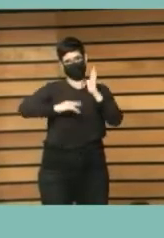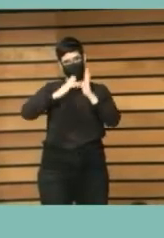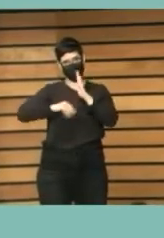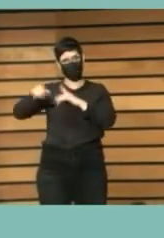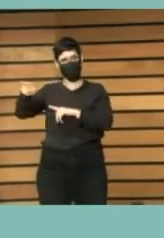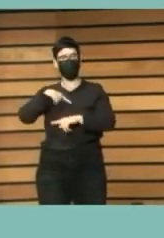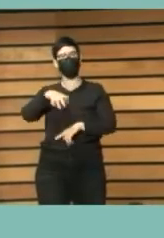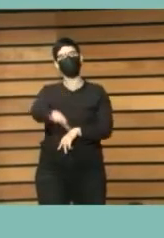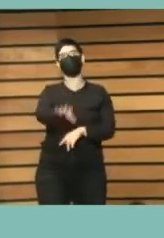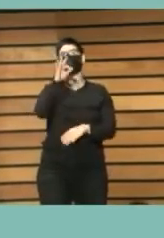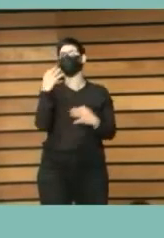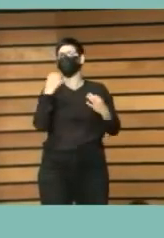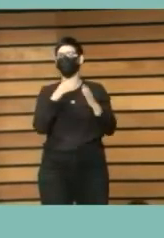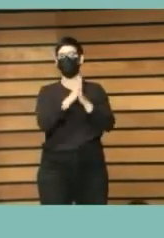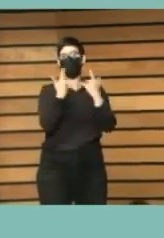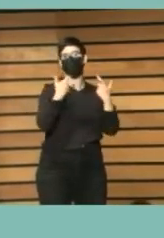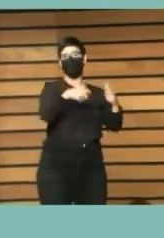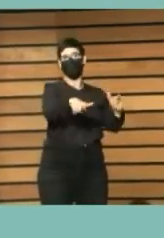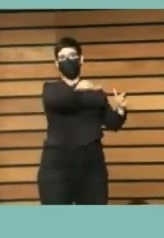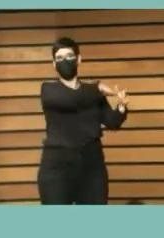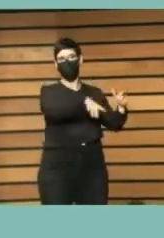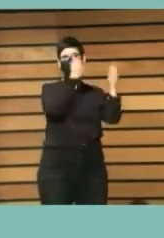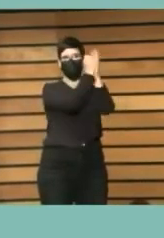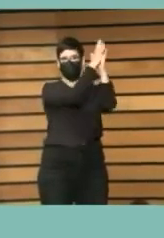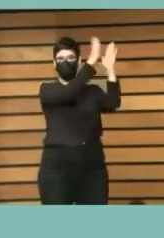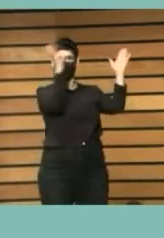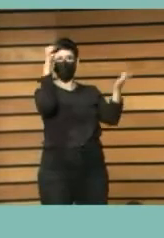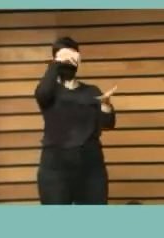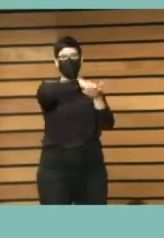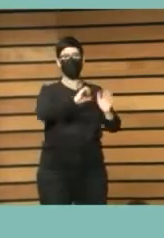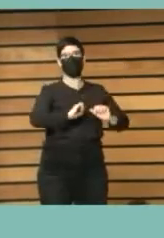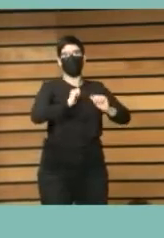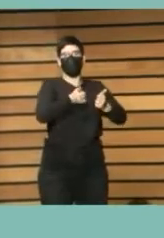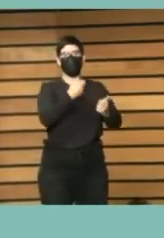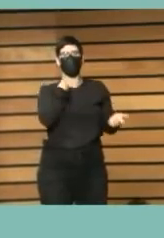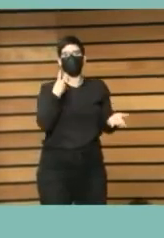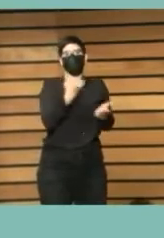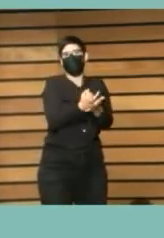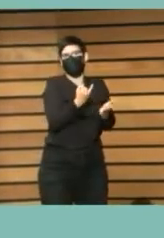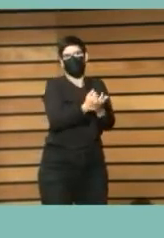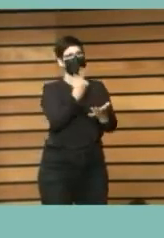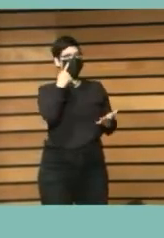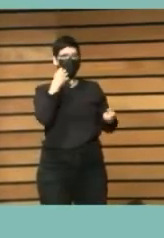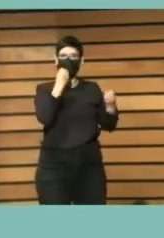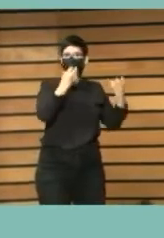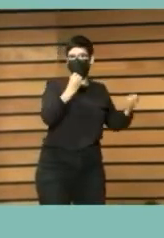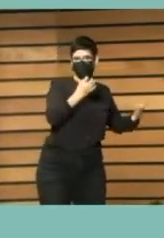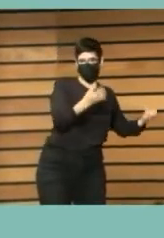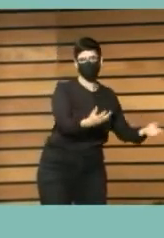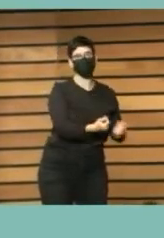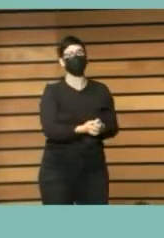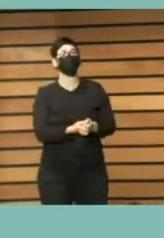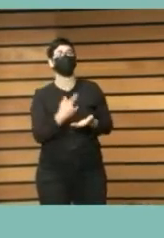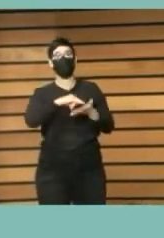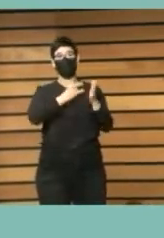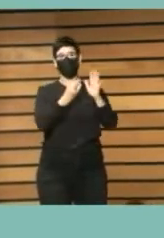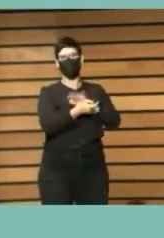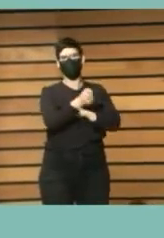de las bibliotecas podía ser el propicio para un primer piloto de aplicación de esta metodología y bueno no era